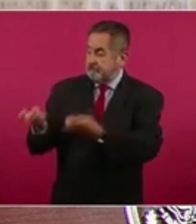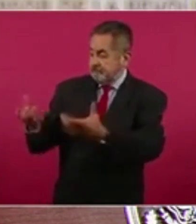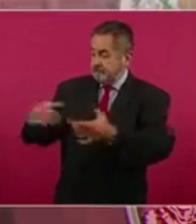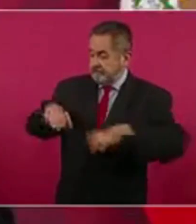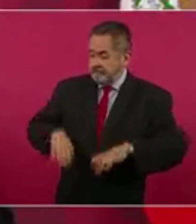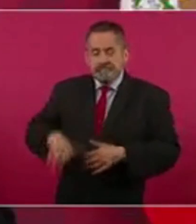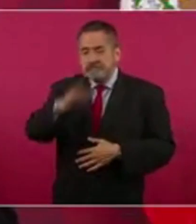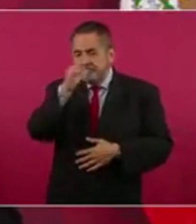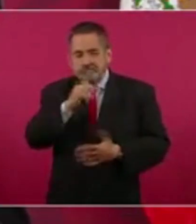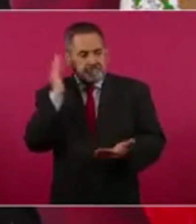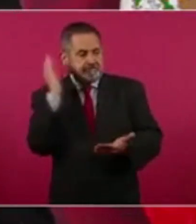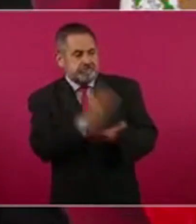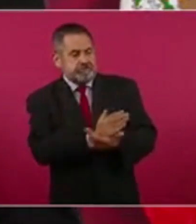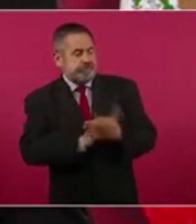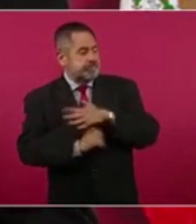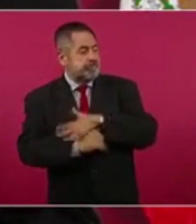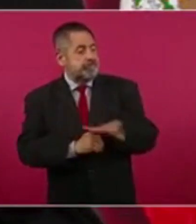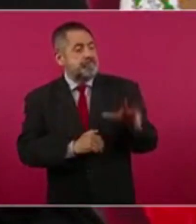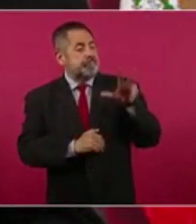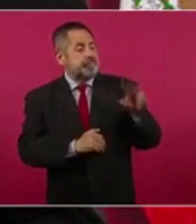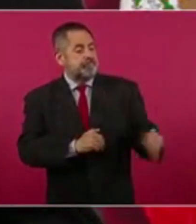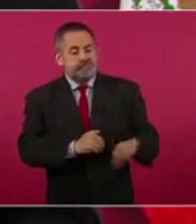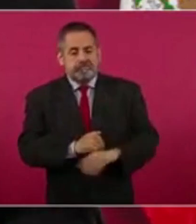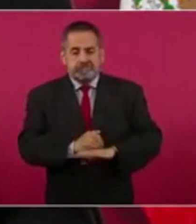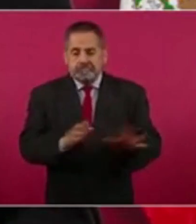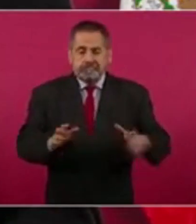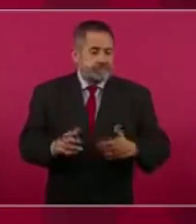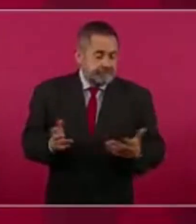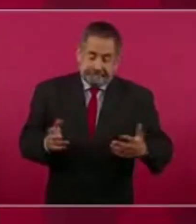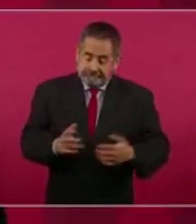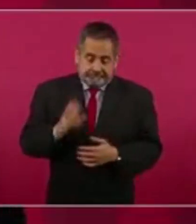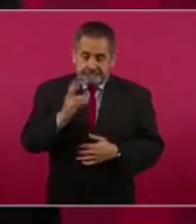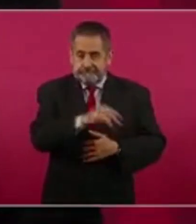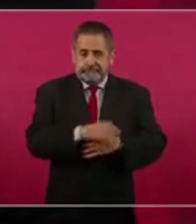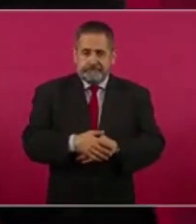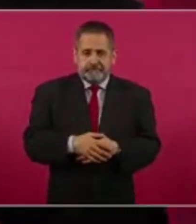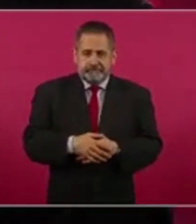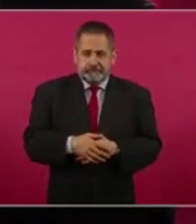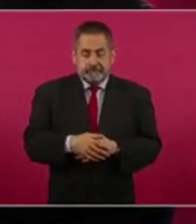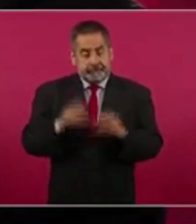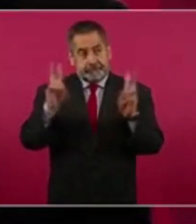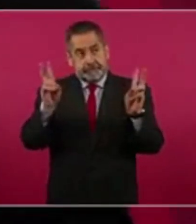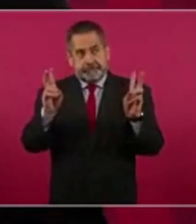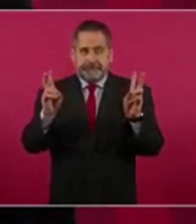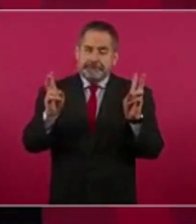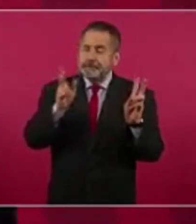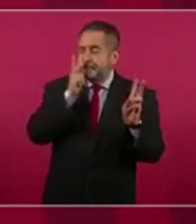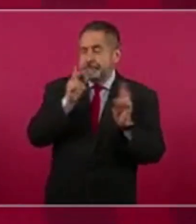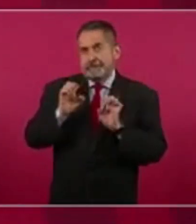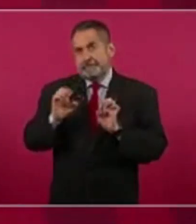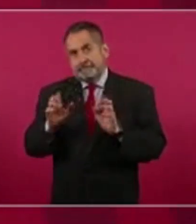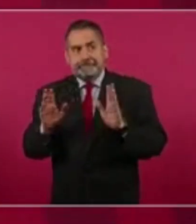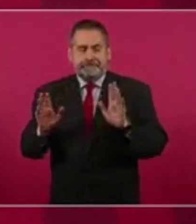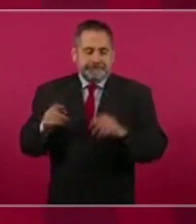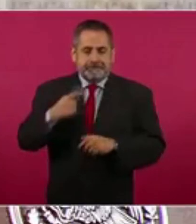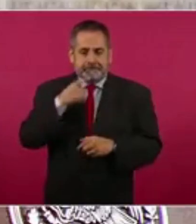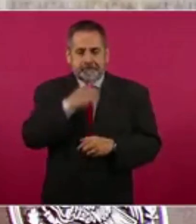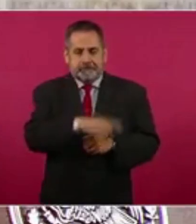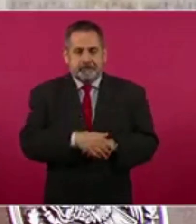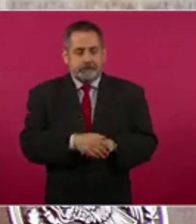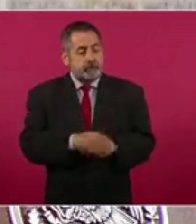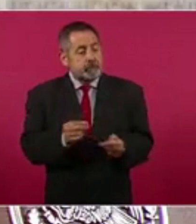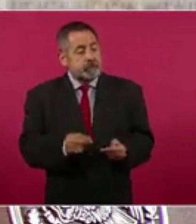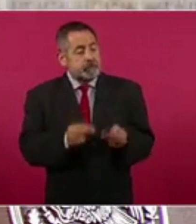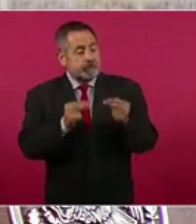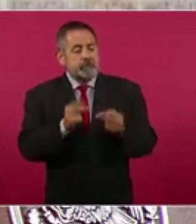O para decirlo más amablemente, eufemísticamente, ya no pueden hacer